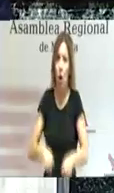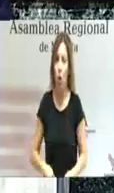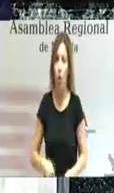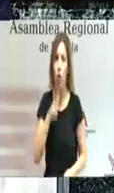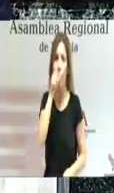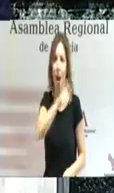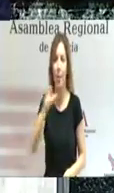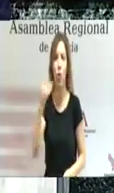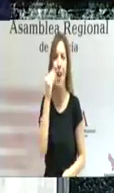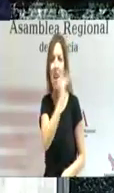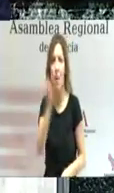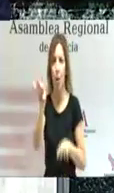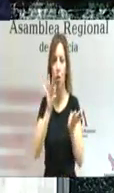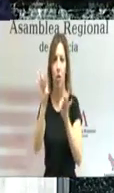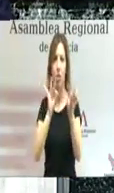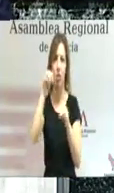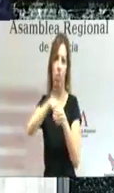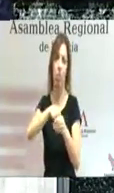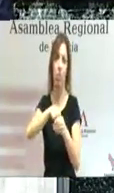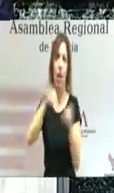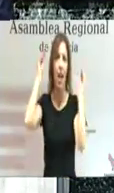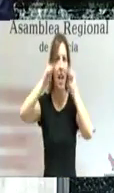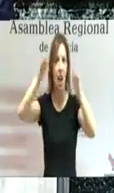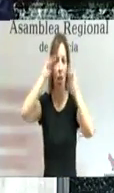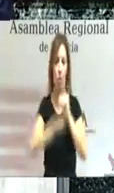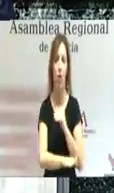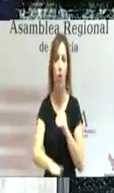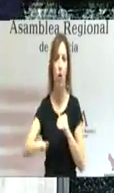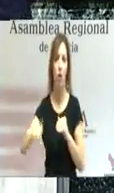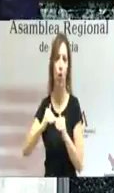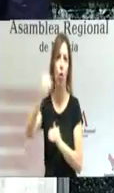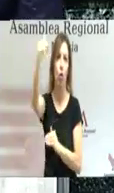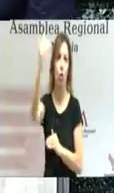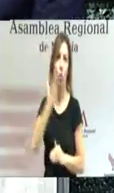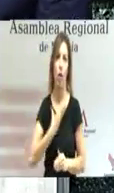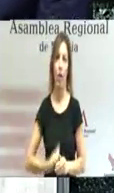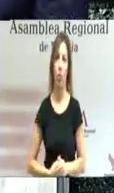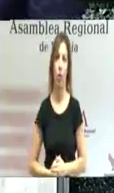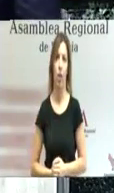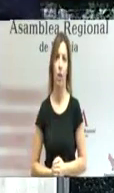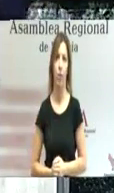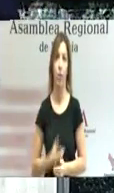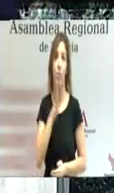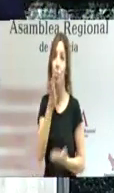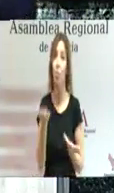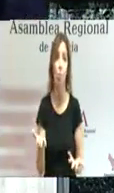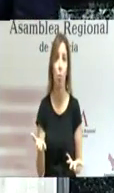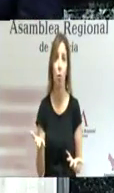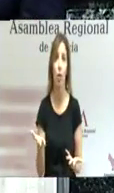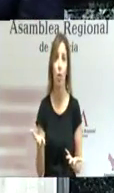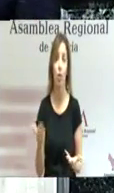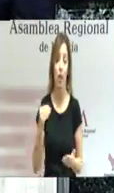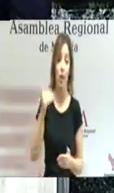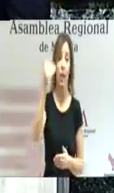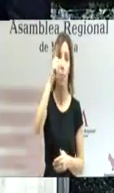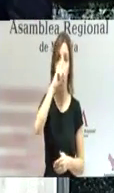mejores profesionales en la formación de nuestras nuevas generaciones de murcianos. Y, por ello, el próximo año